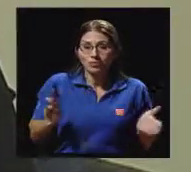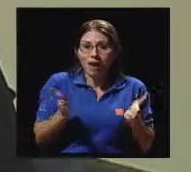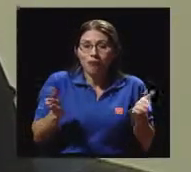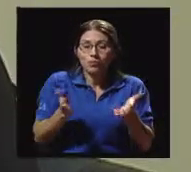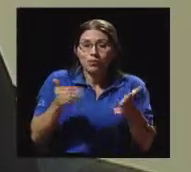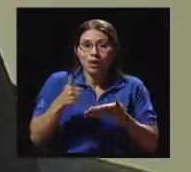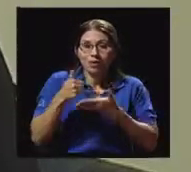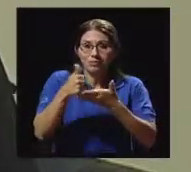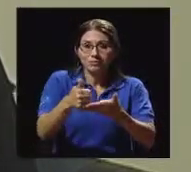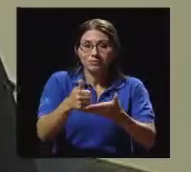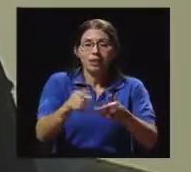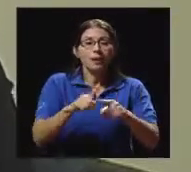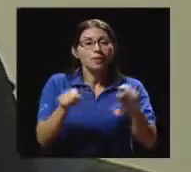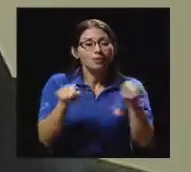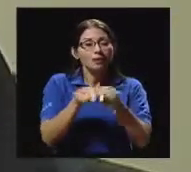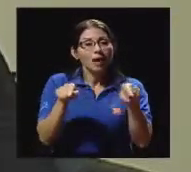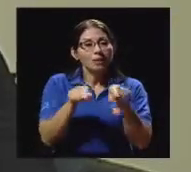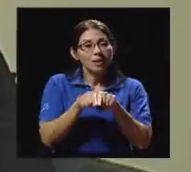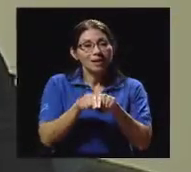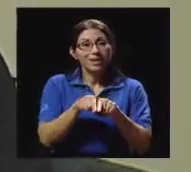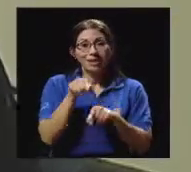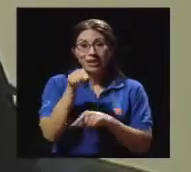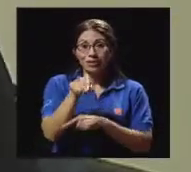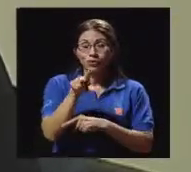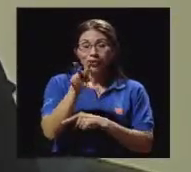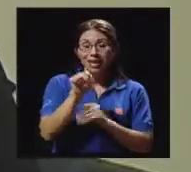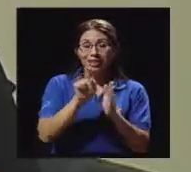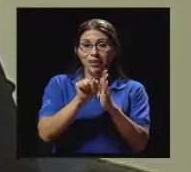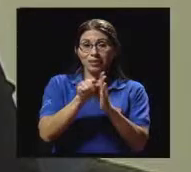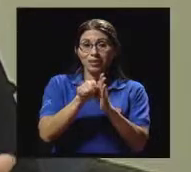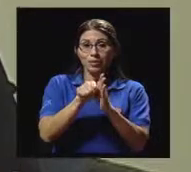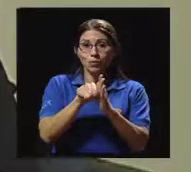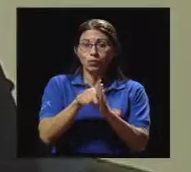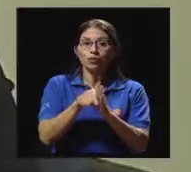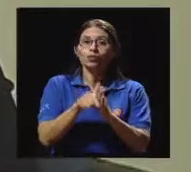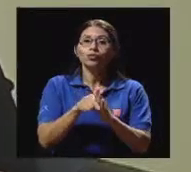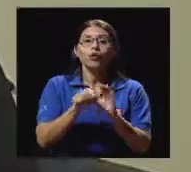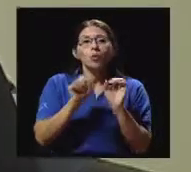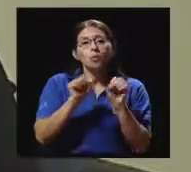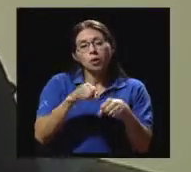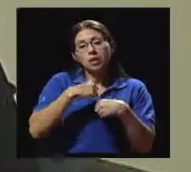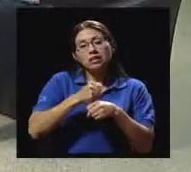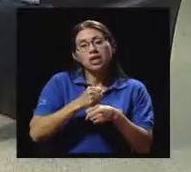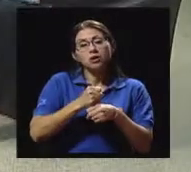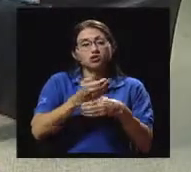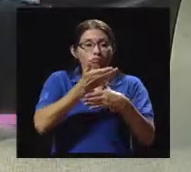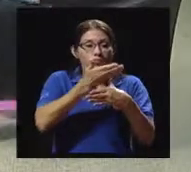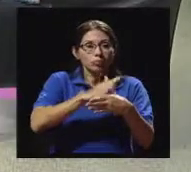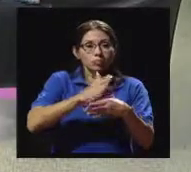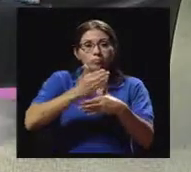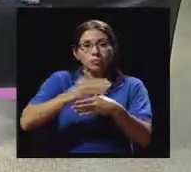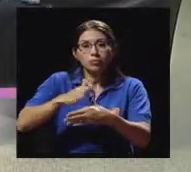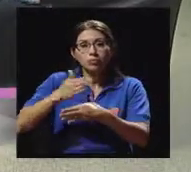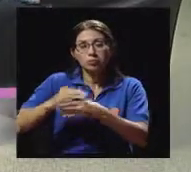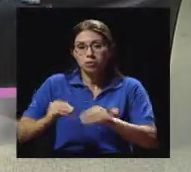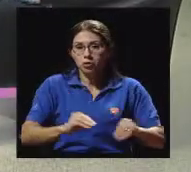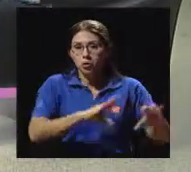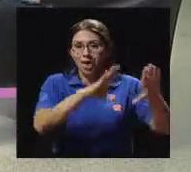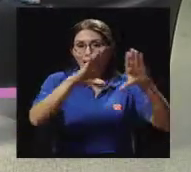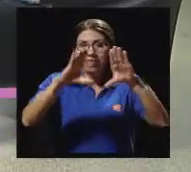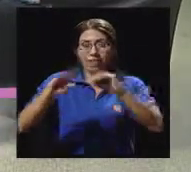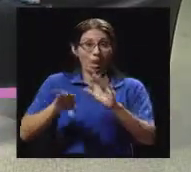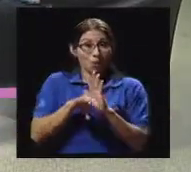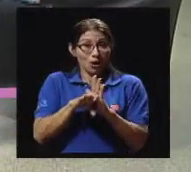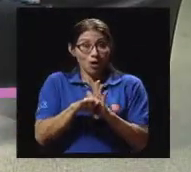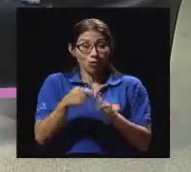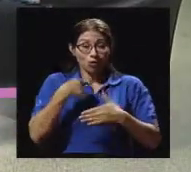Nos van a ayudar. Pero también se cataloga que esos 30 minutos yo los puedo hacer fraccionados durante el día. Estoy en mis quehaceres de casa,